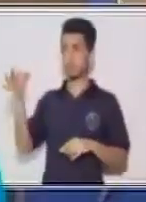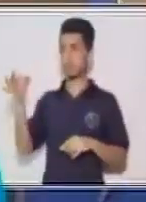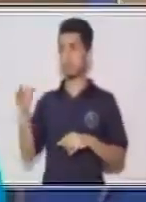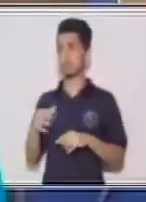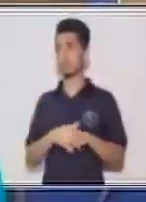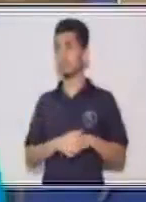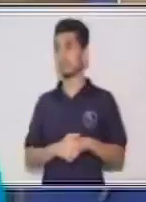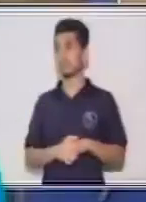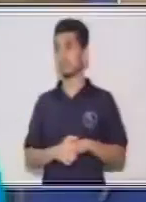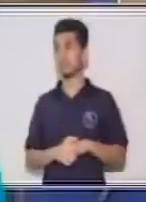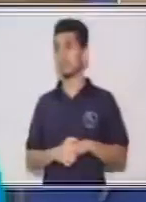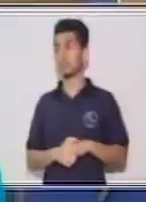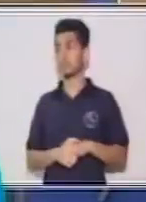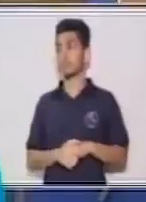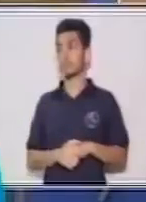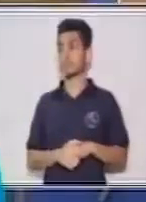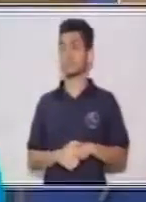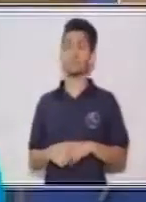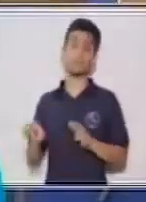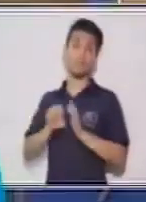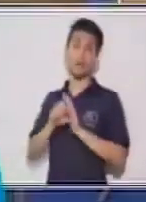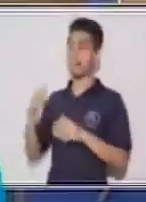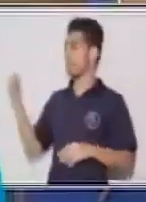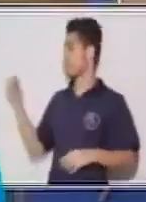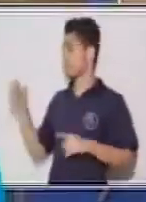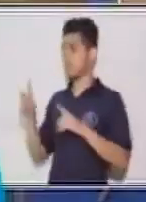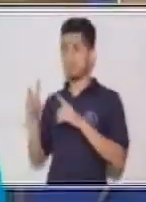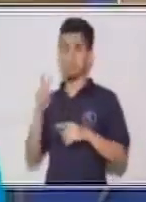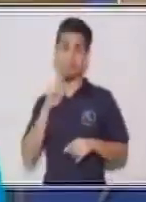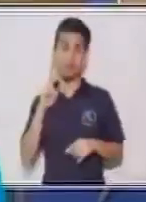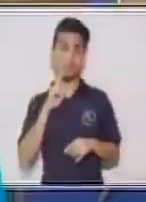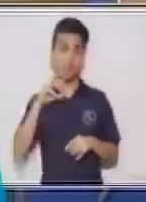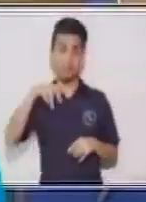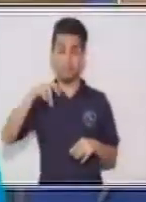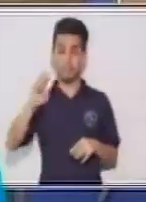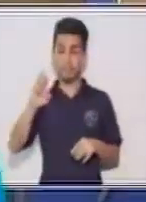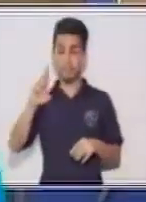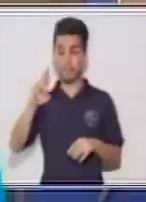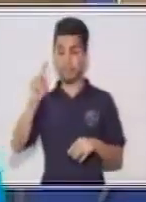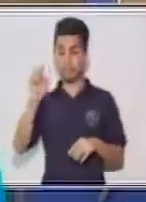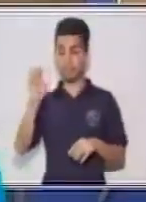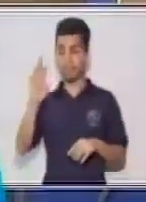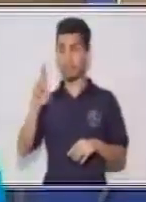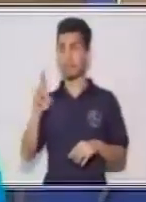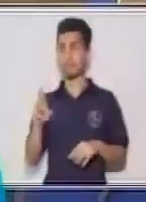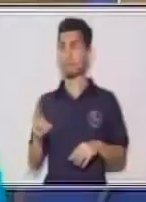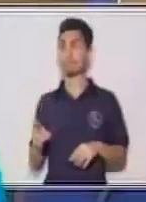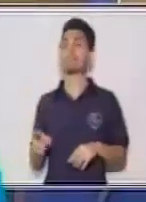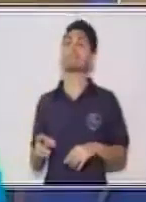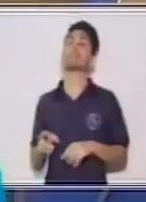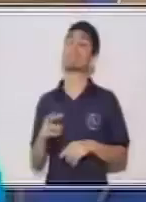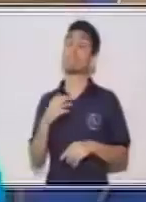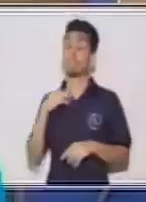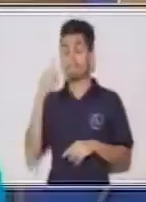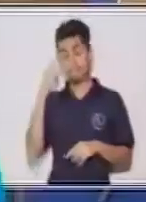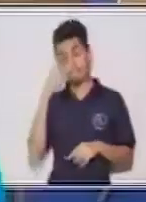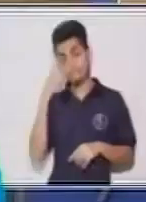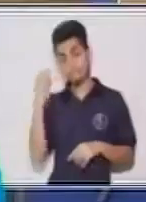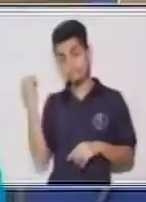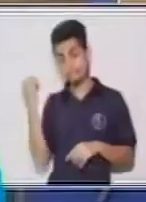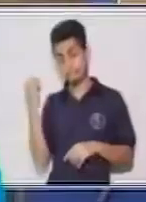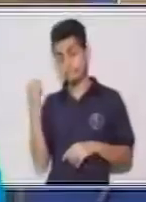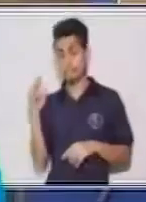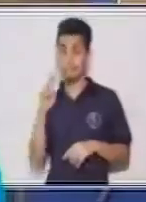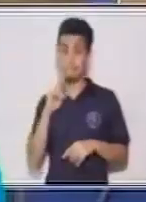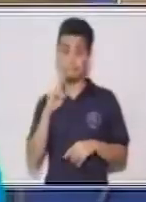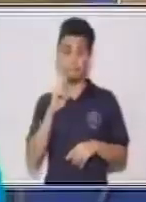una. En este caso, es perder. Si hablamos de perder, para poder saber si es un